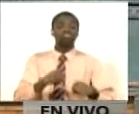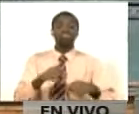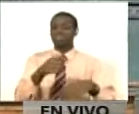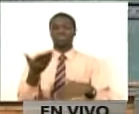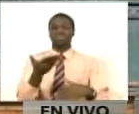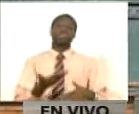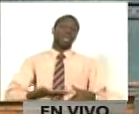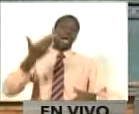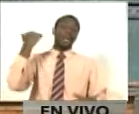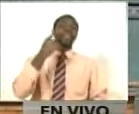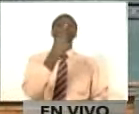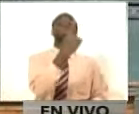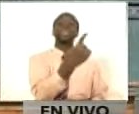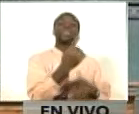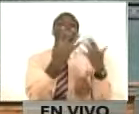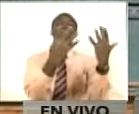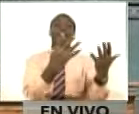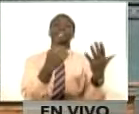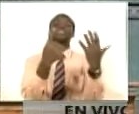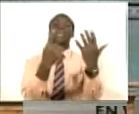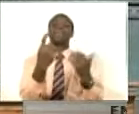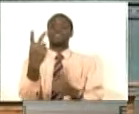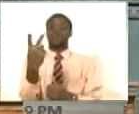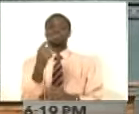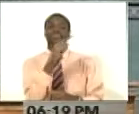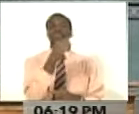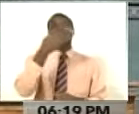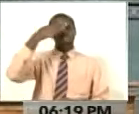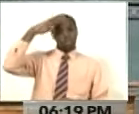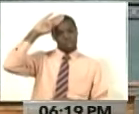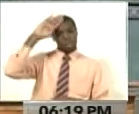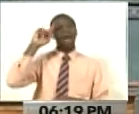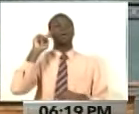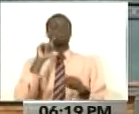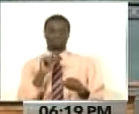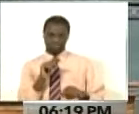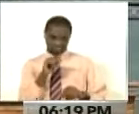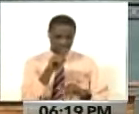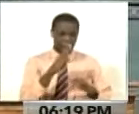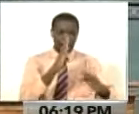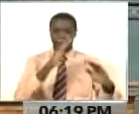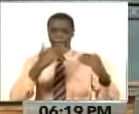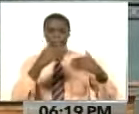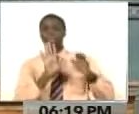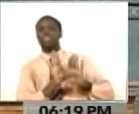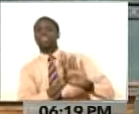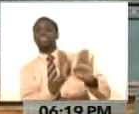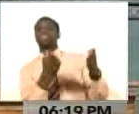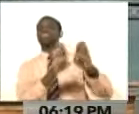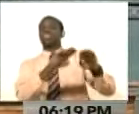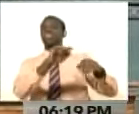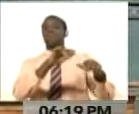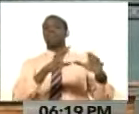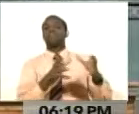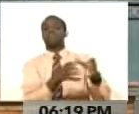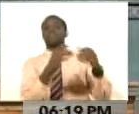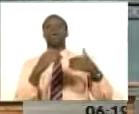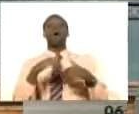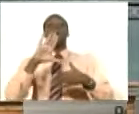1962, con nuestra hermana Cuba, se dio un proceso similar de exclusión de esta organización.